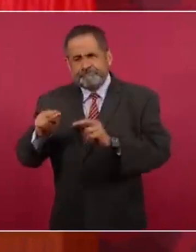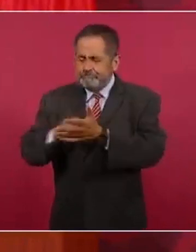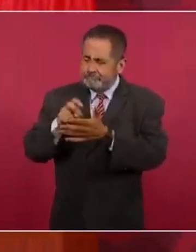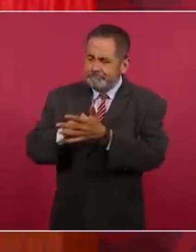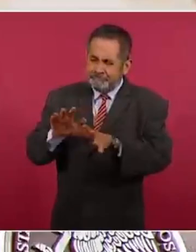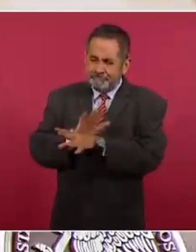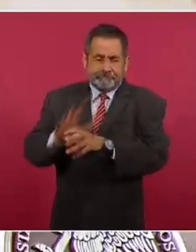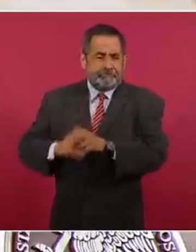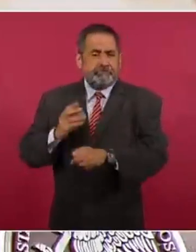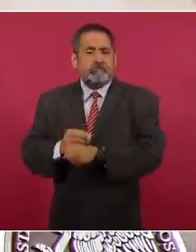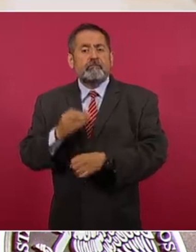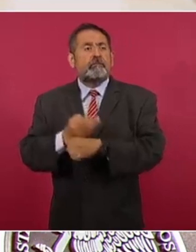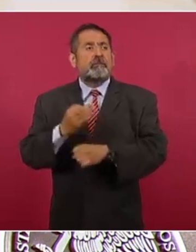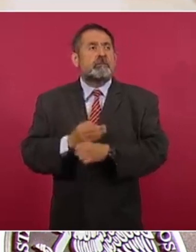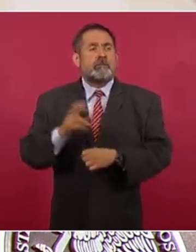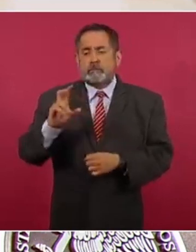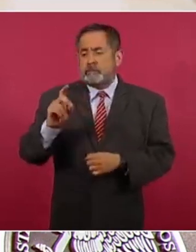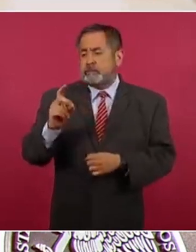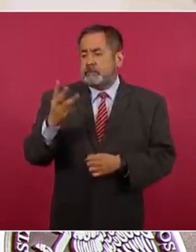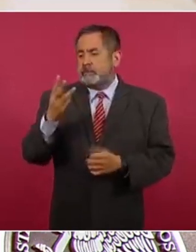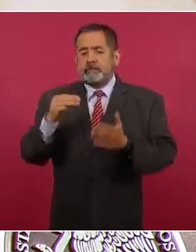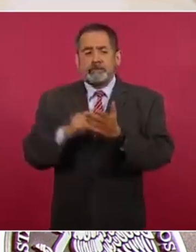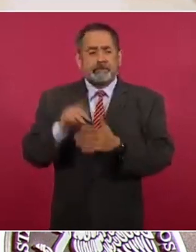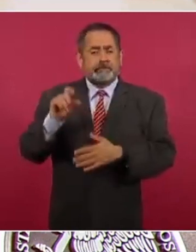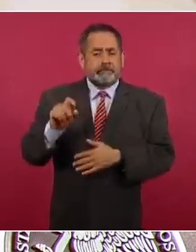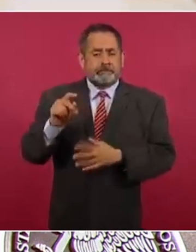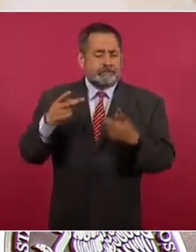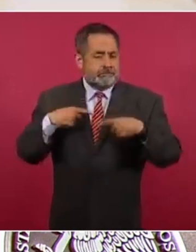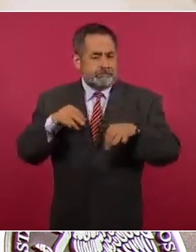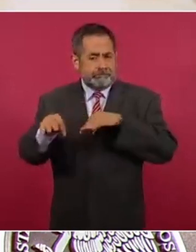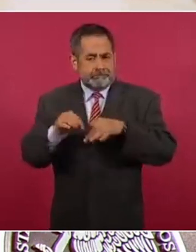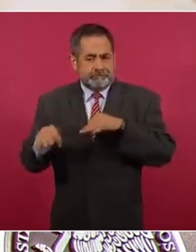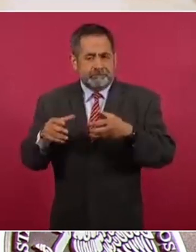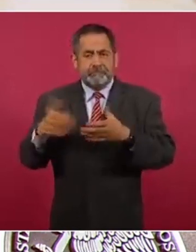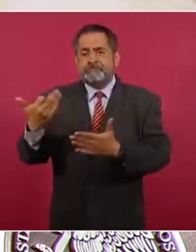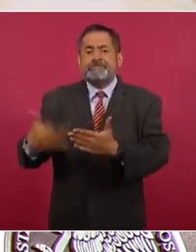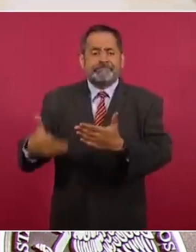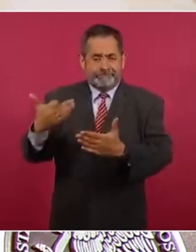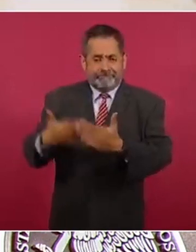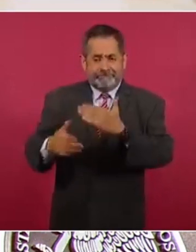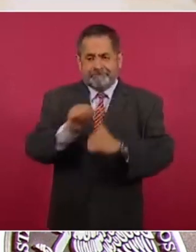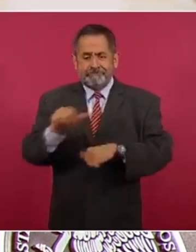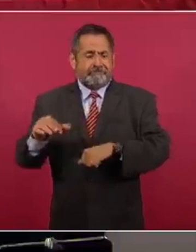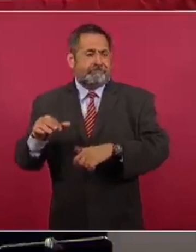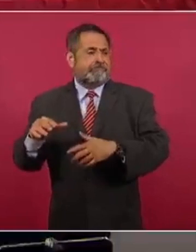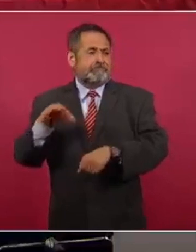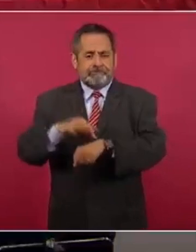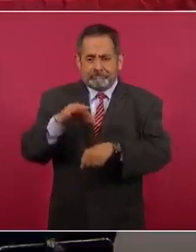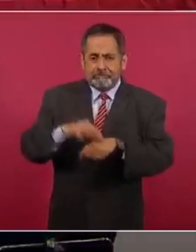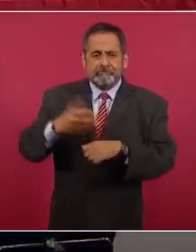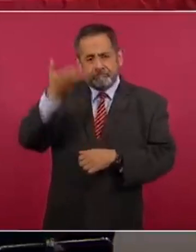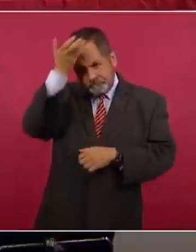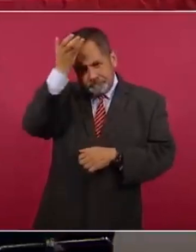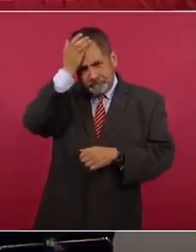Son 33 mil 20 trabajadores de la salud que hacen falta entre médicas,